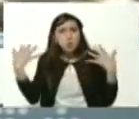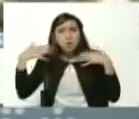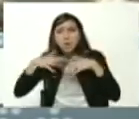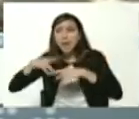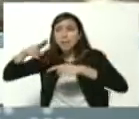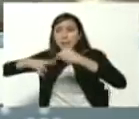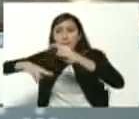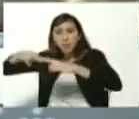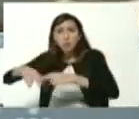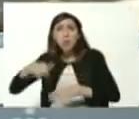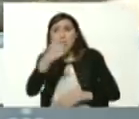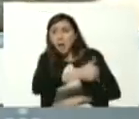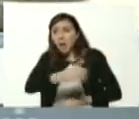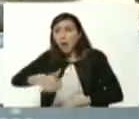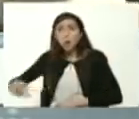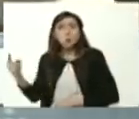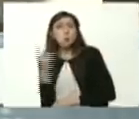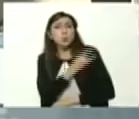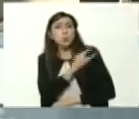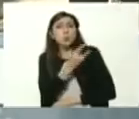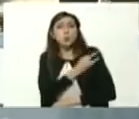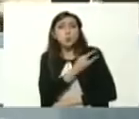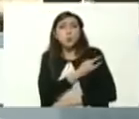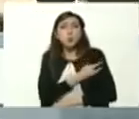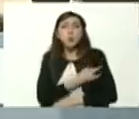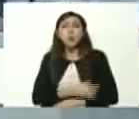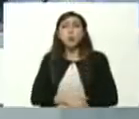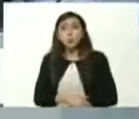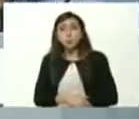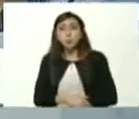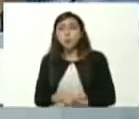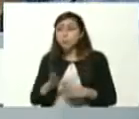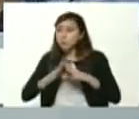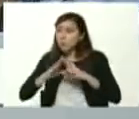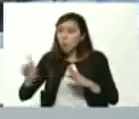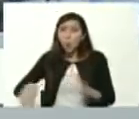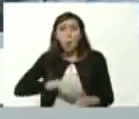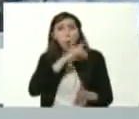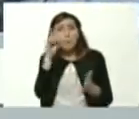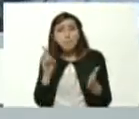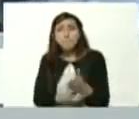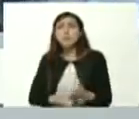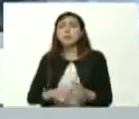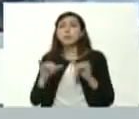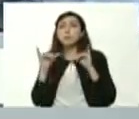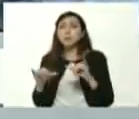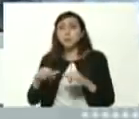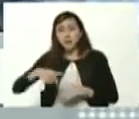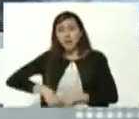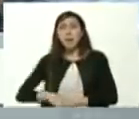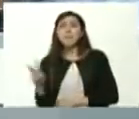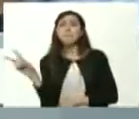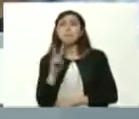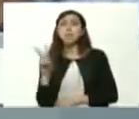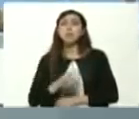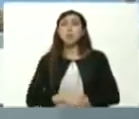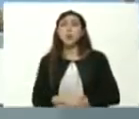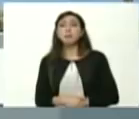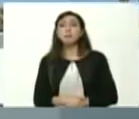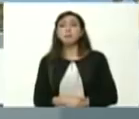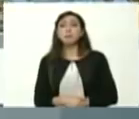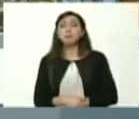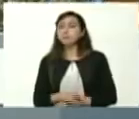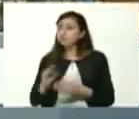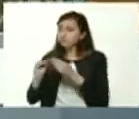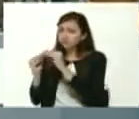infraestructura física y arquitectónica de las universidades del país ir a su